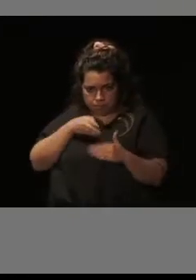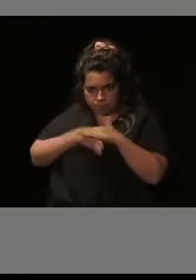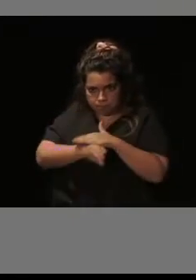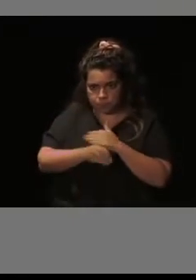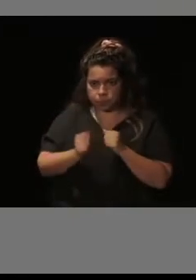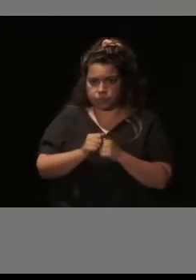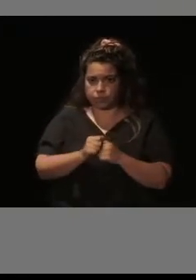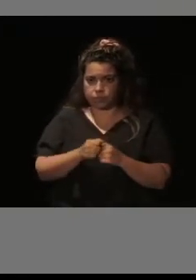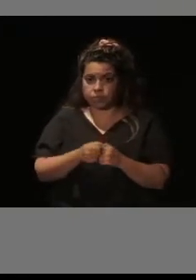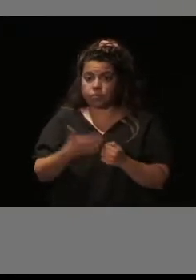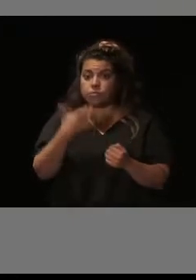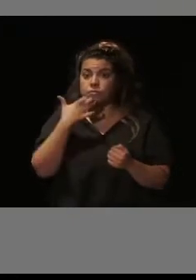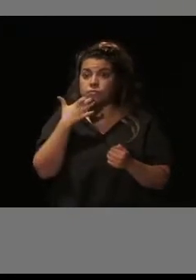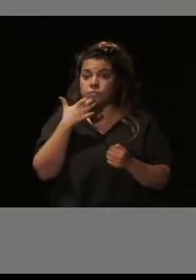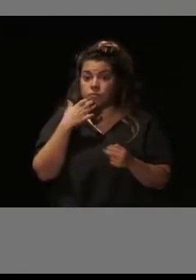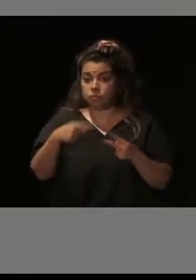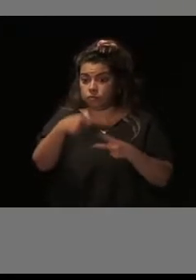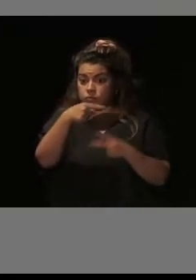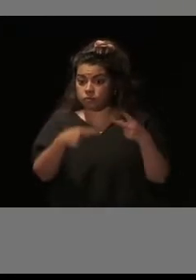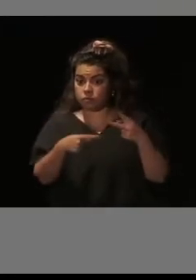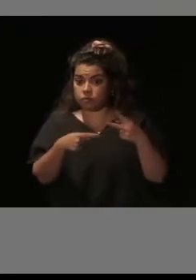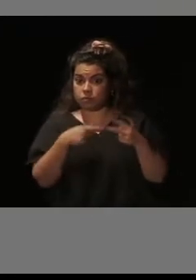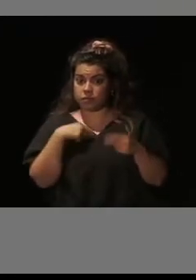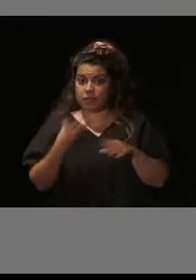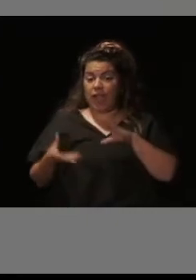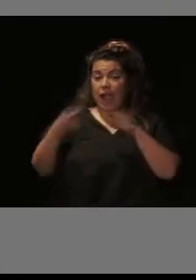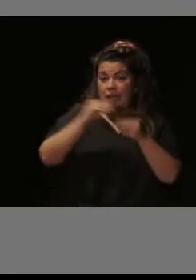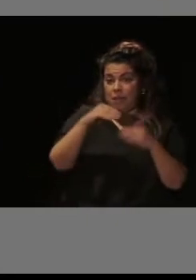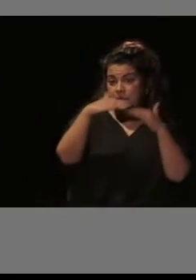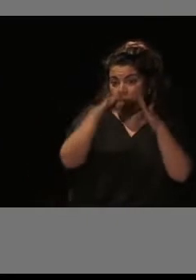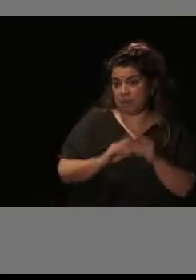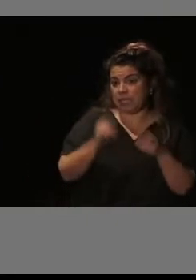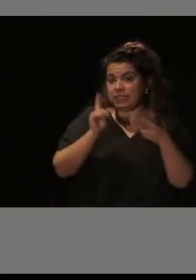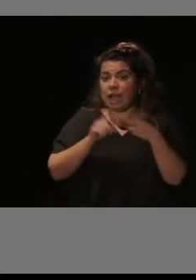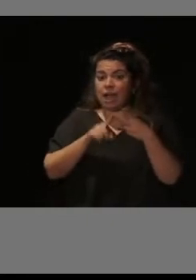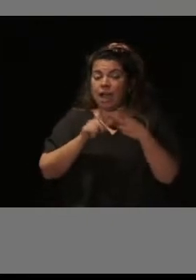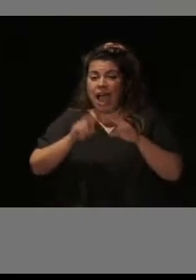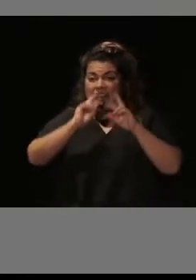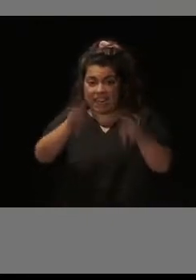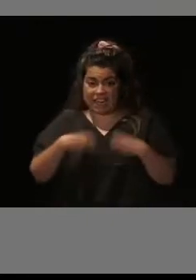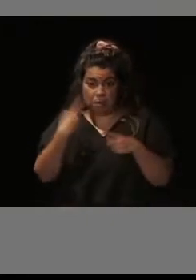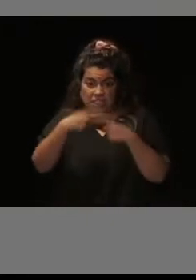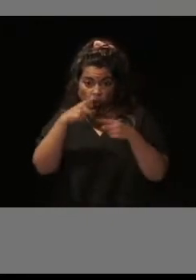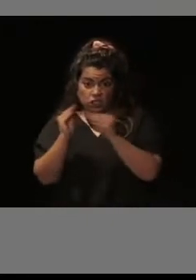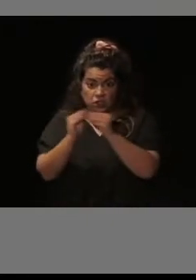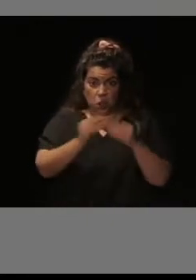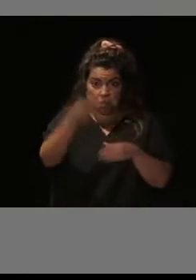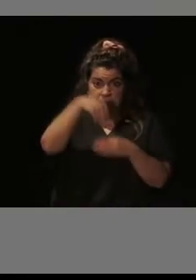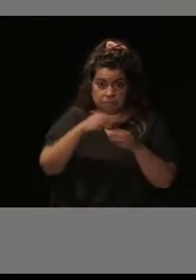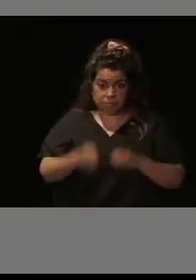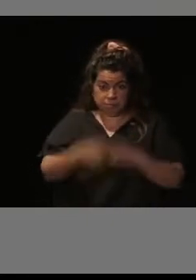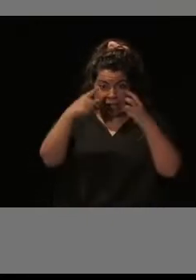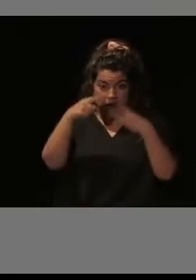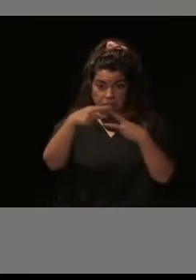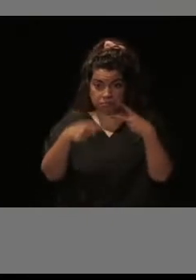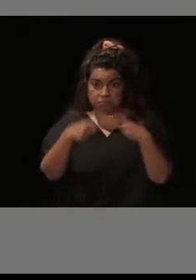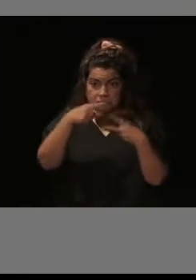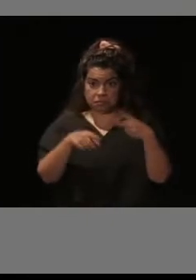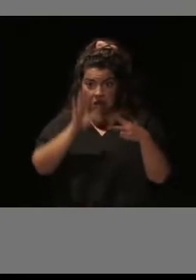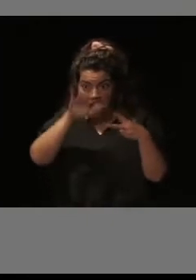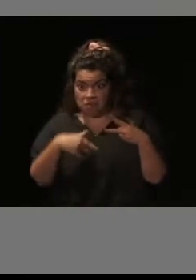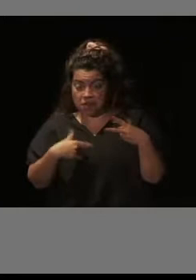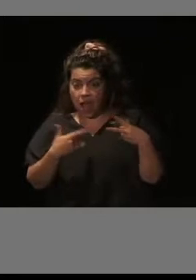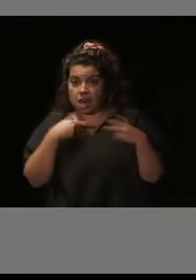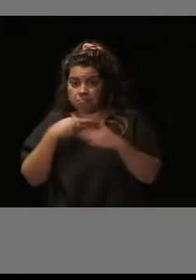De manera que si sumamos los dos, el adapta en las viviendas, el rehabilita en los elementos comunes del edificio, pues estamos mejorando la accesibilidad